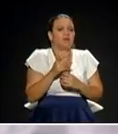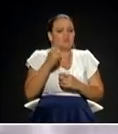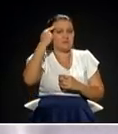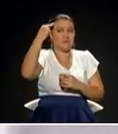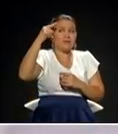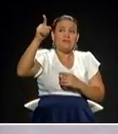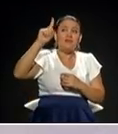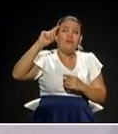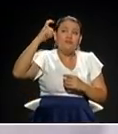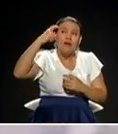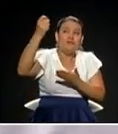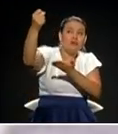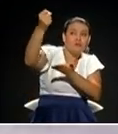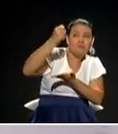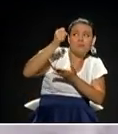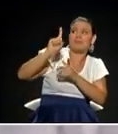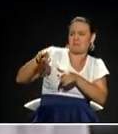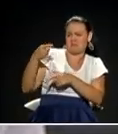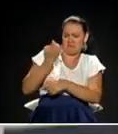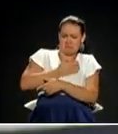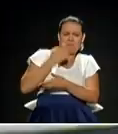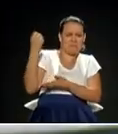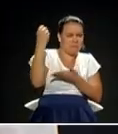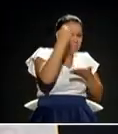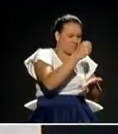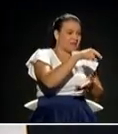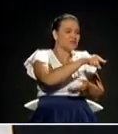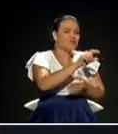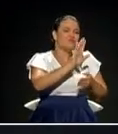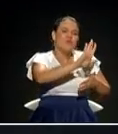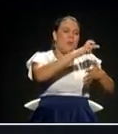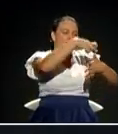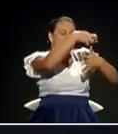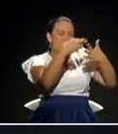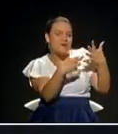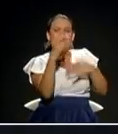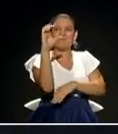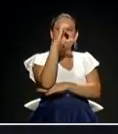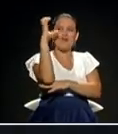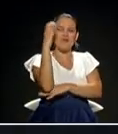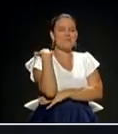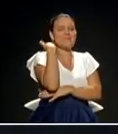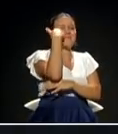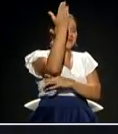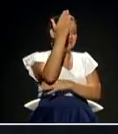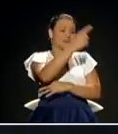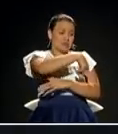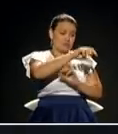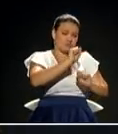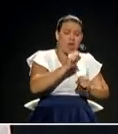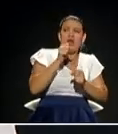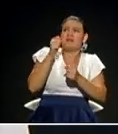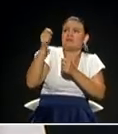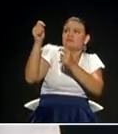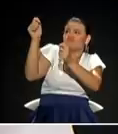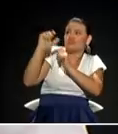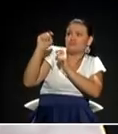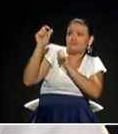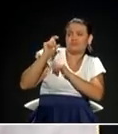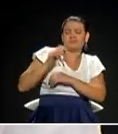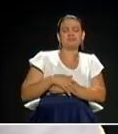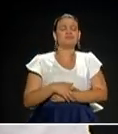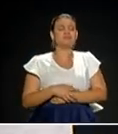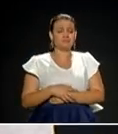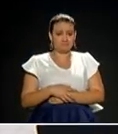algo de recursos locales este programa de Colombia Mayor para que más adultos tengan acceso a apoyo económico. Y adicionalmente